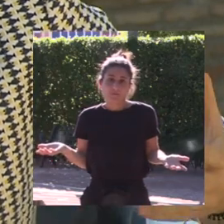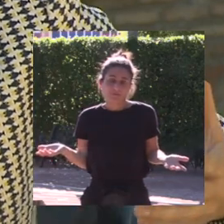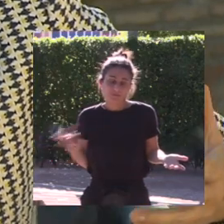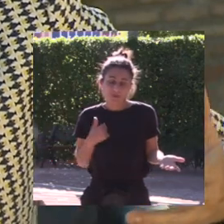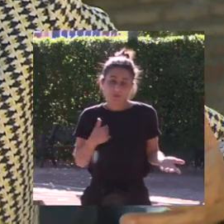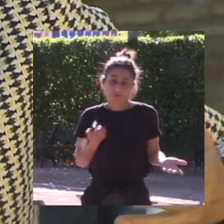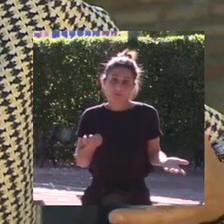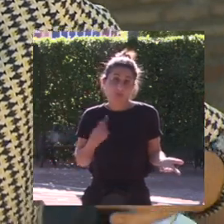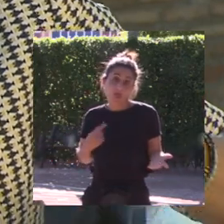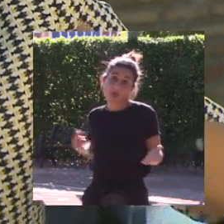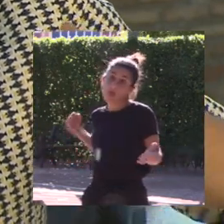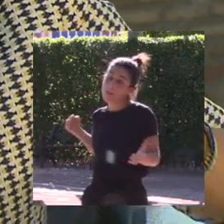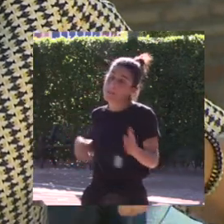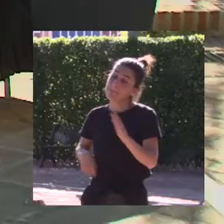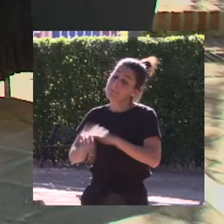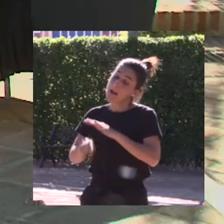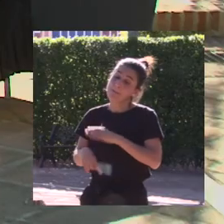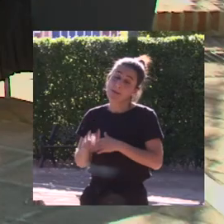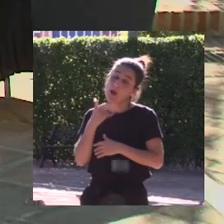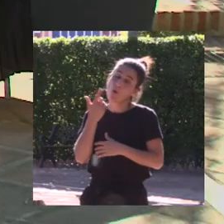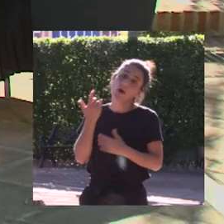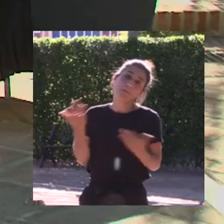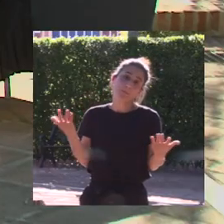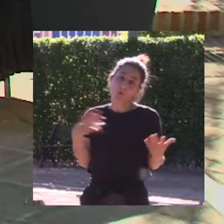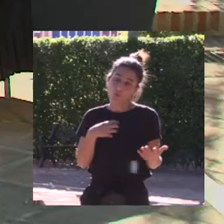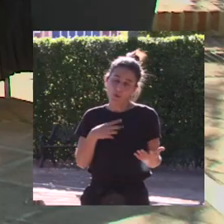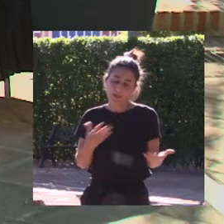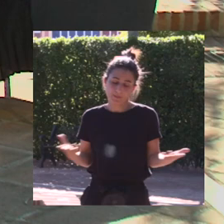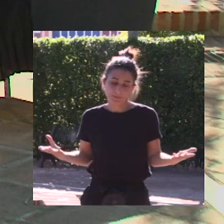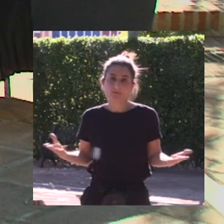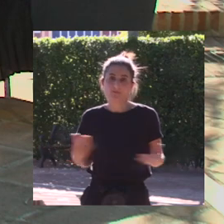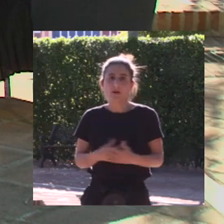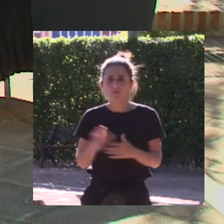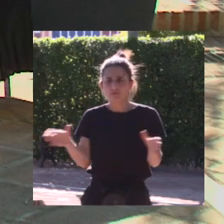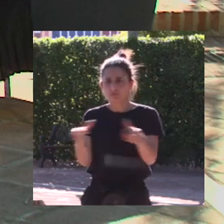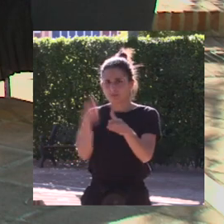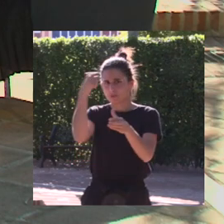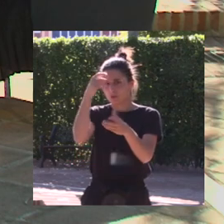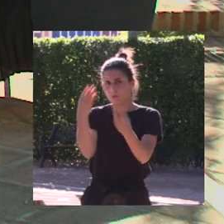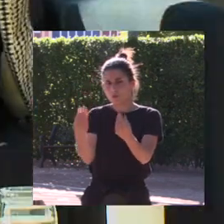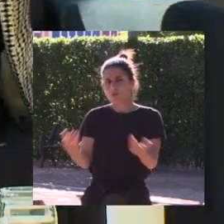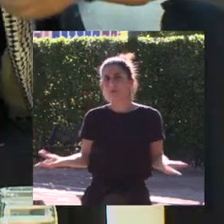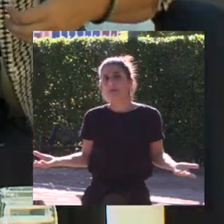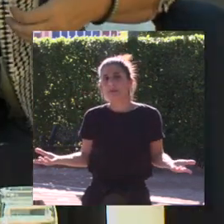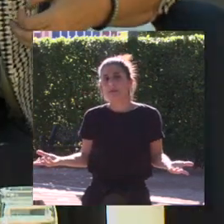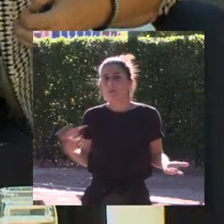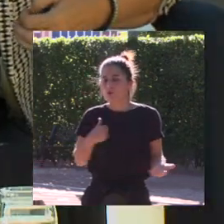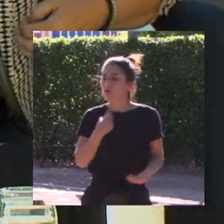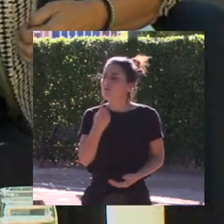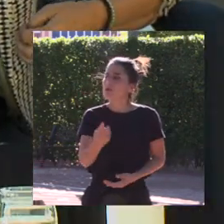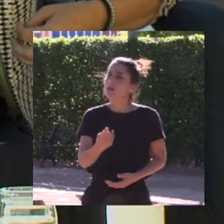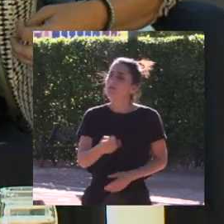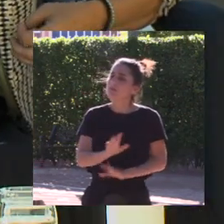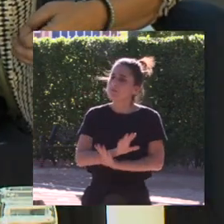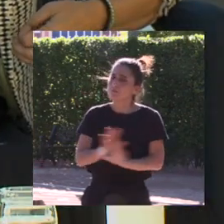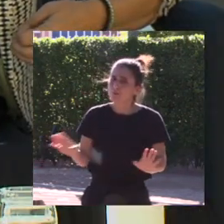no les pegaba una patada en la boca porque no podía en ese momento ellos eran muchos más que yo pero les dejaba muy claro que